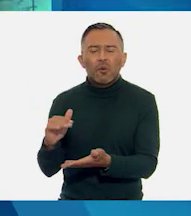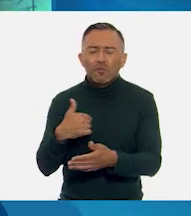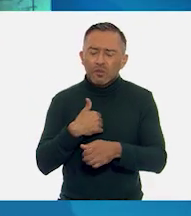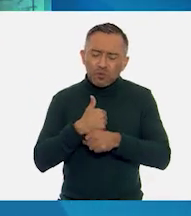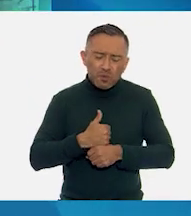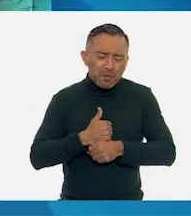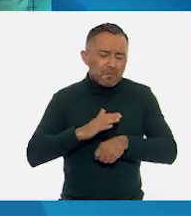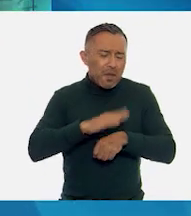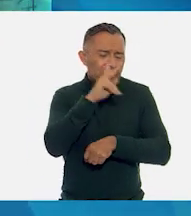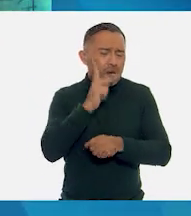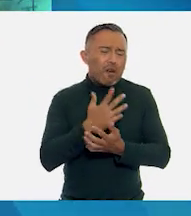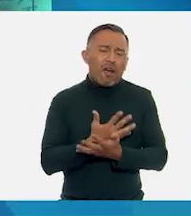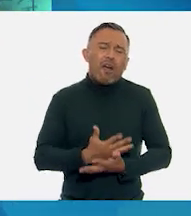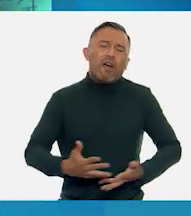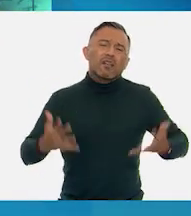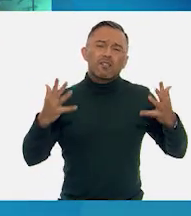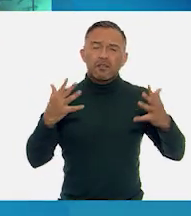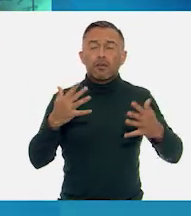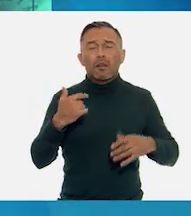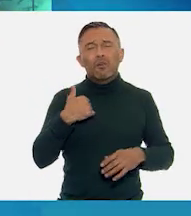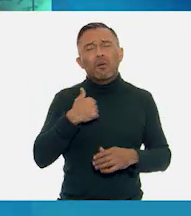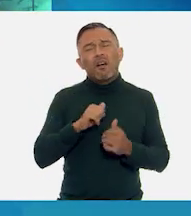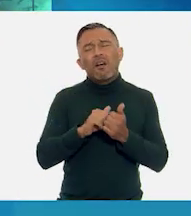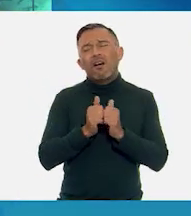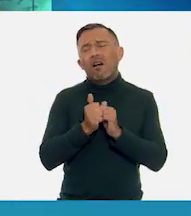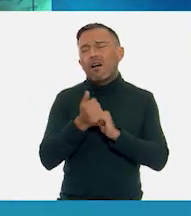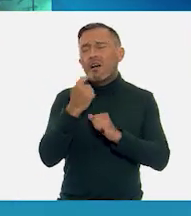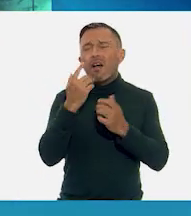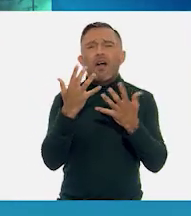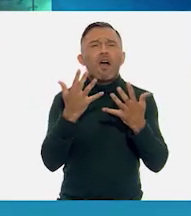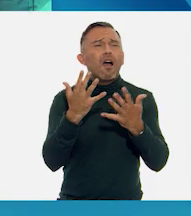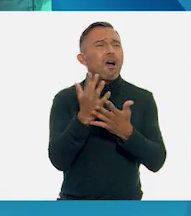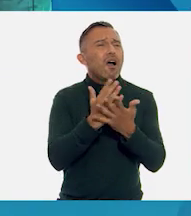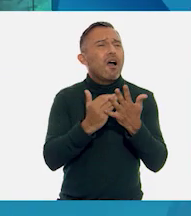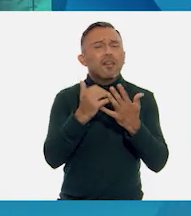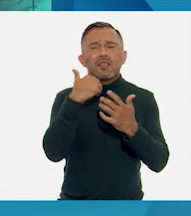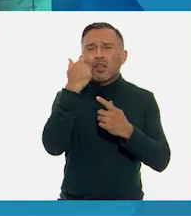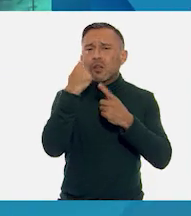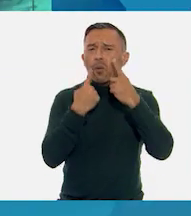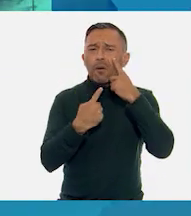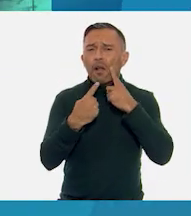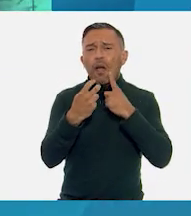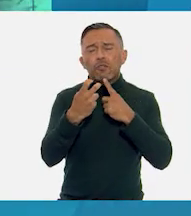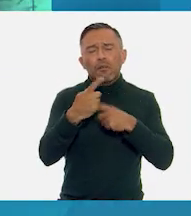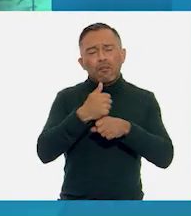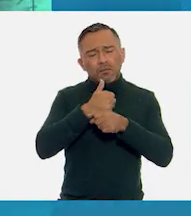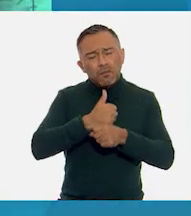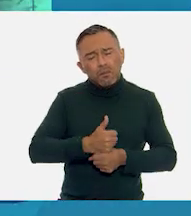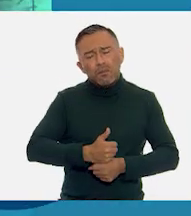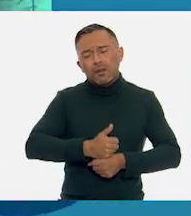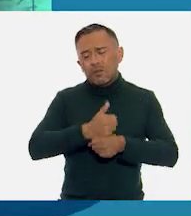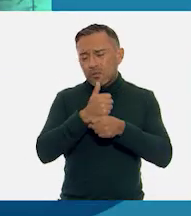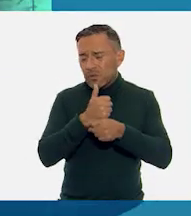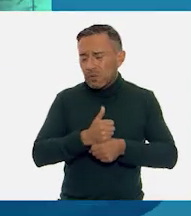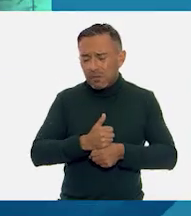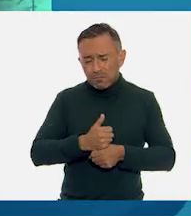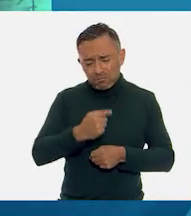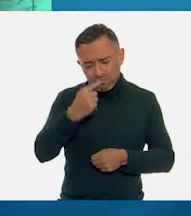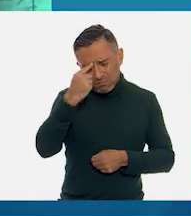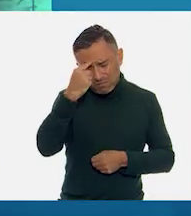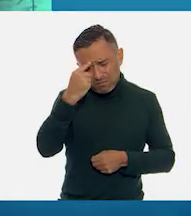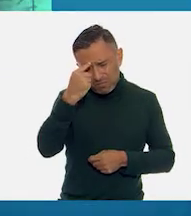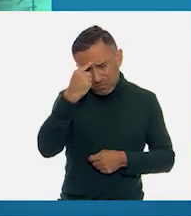quiero llorar será tal vez por pesar que escondo, tal vez por mi